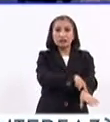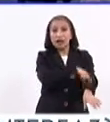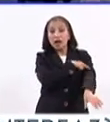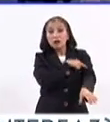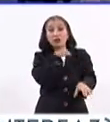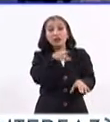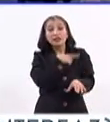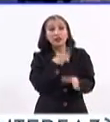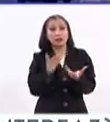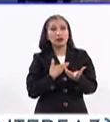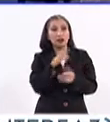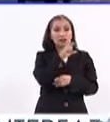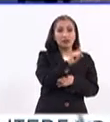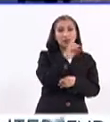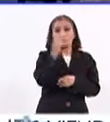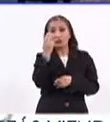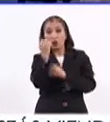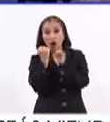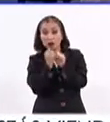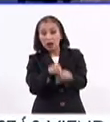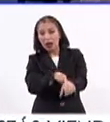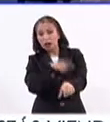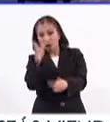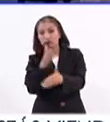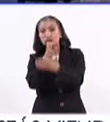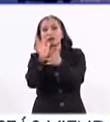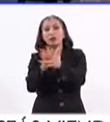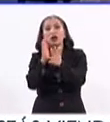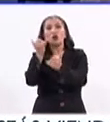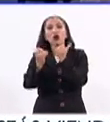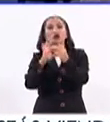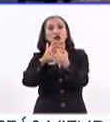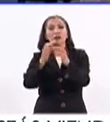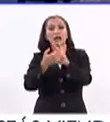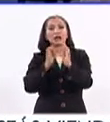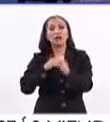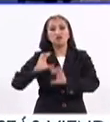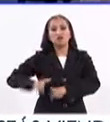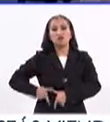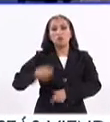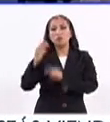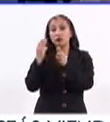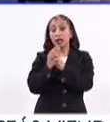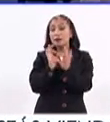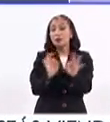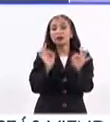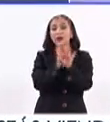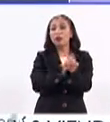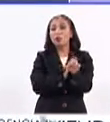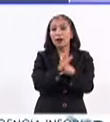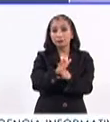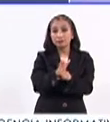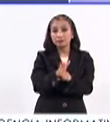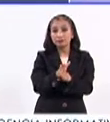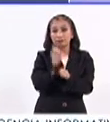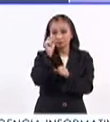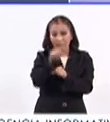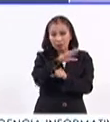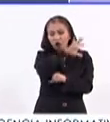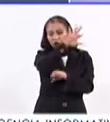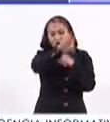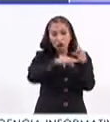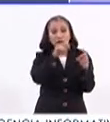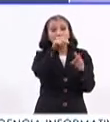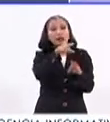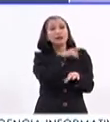Y tenemos atletas entre los 20 y 25 años que están participando en Juegos Olímpicos y Campeonatos Mundiales. Lo importante aquí será, y que es parte del todo,